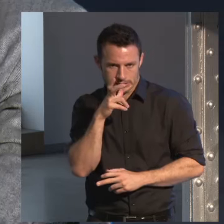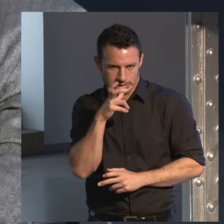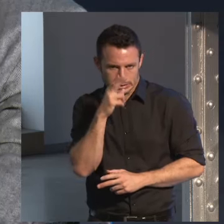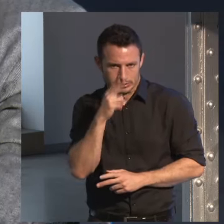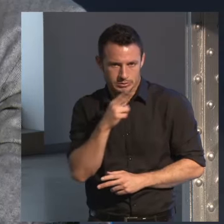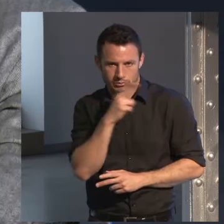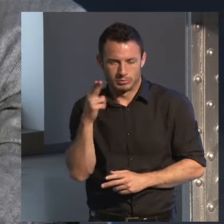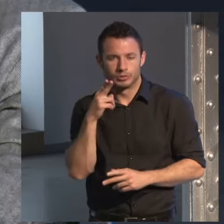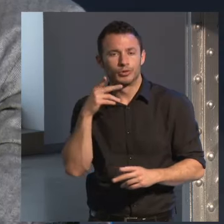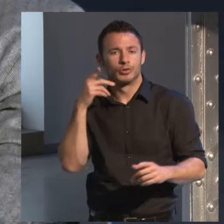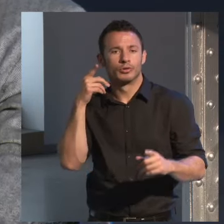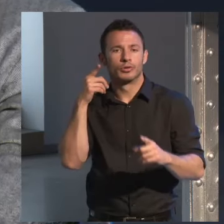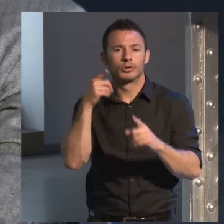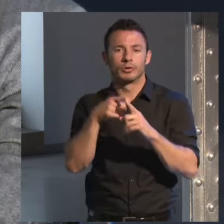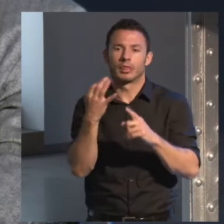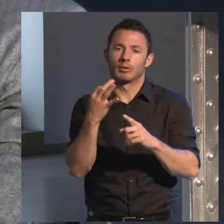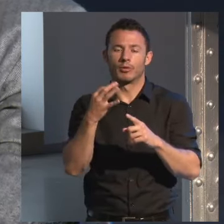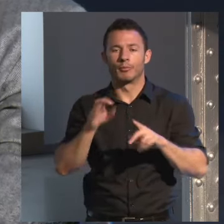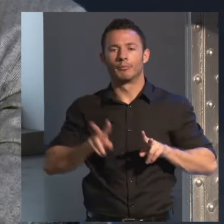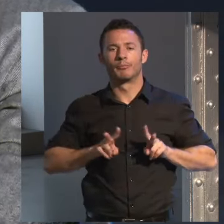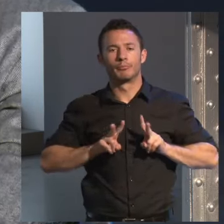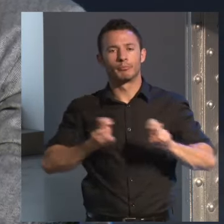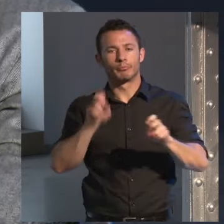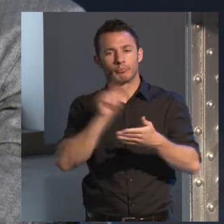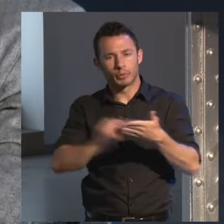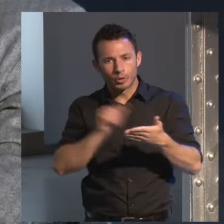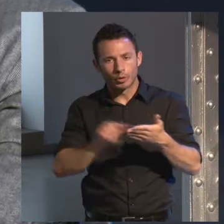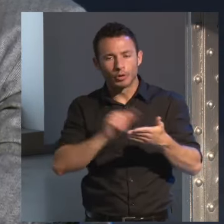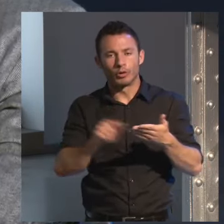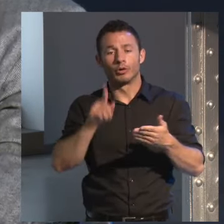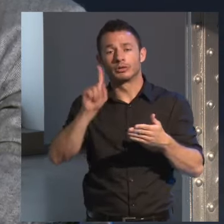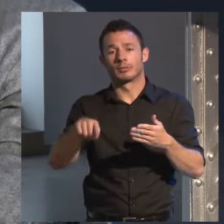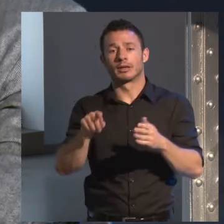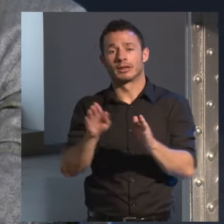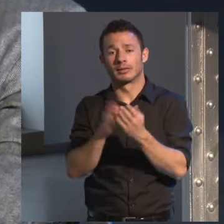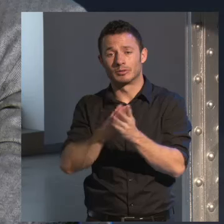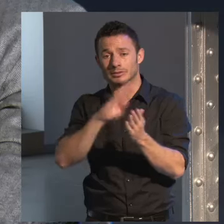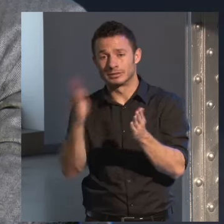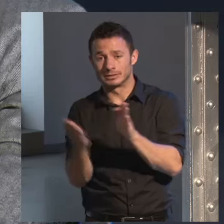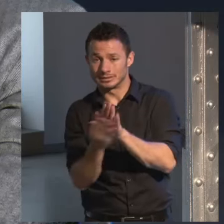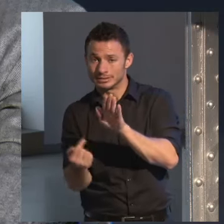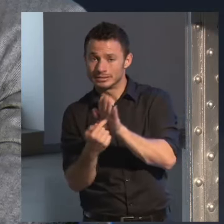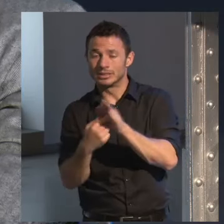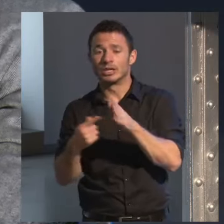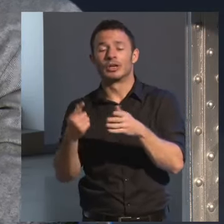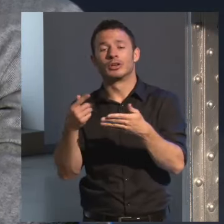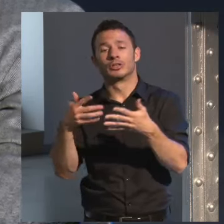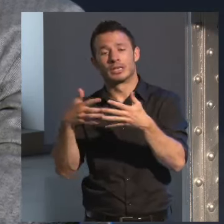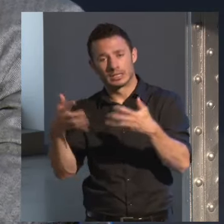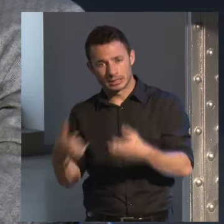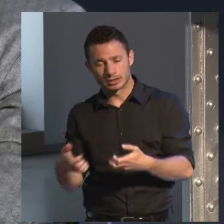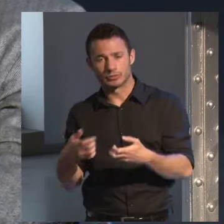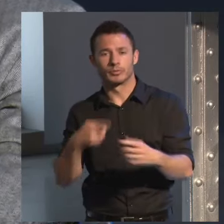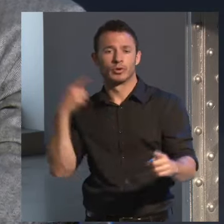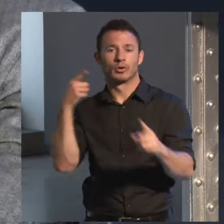escribir un prólogo una nota de contracubierta para presentar un